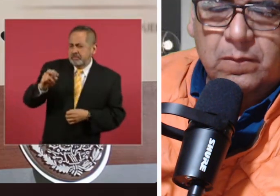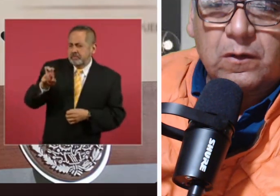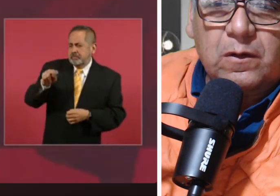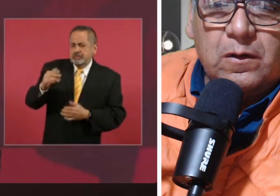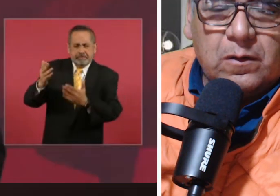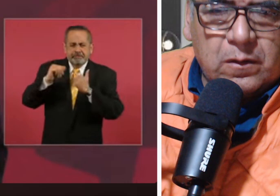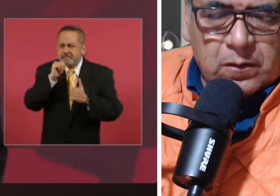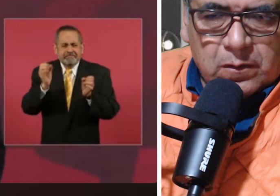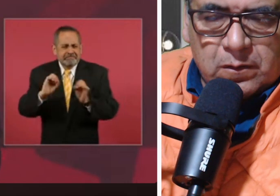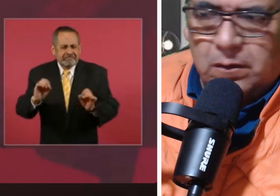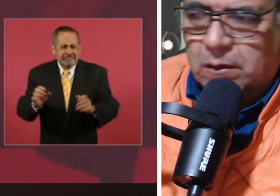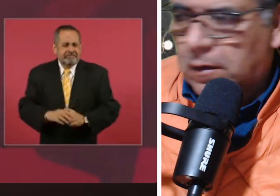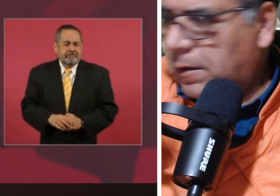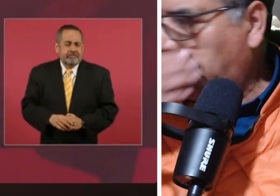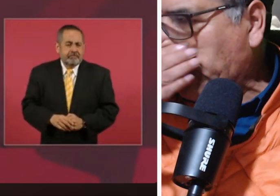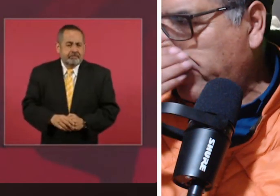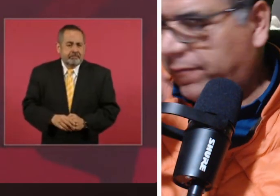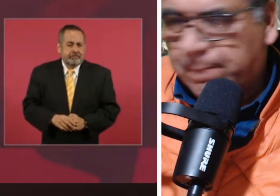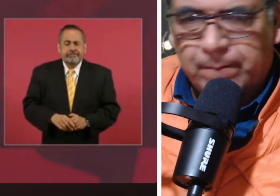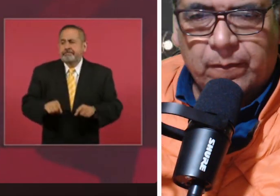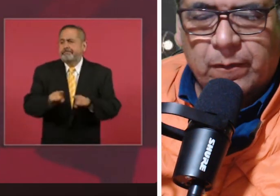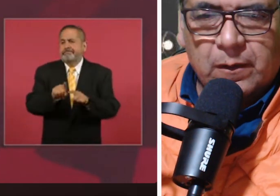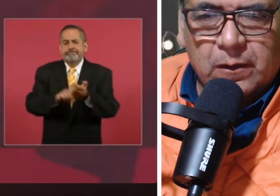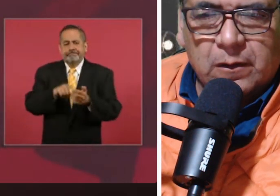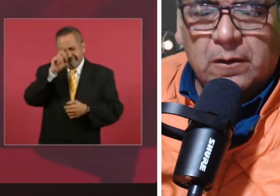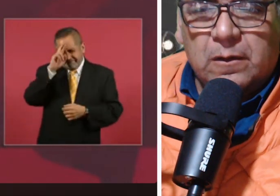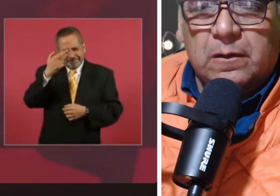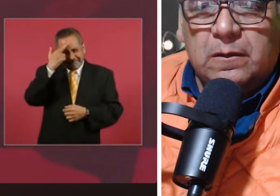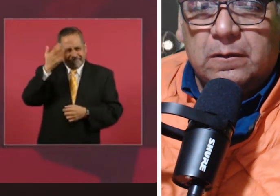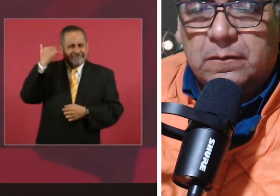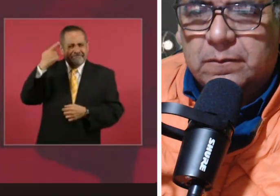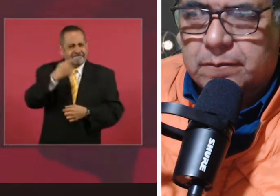Está como cuando me sancionaron